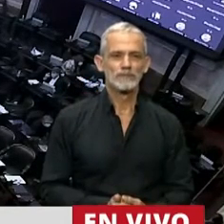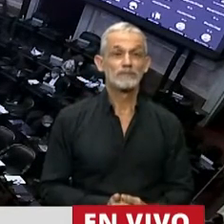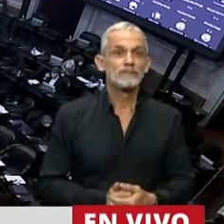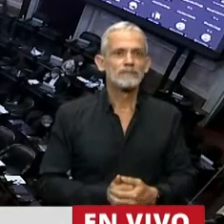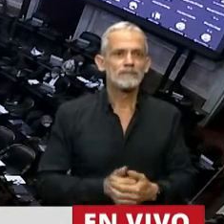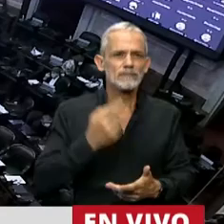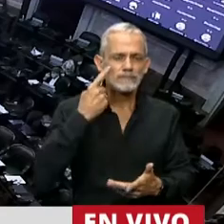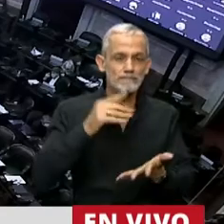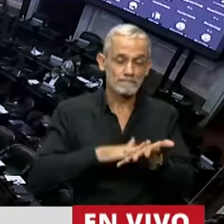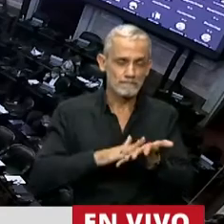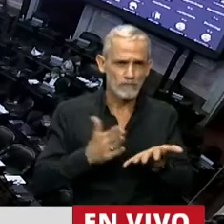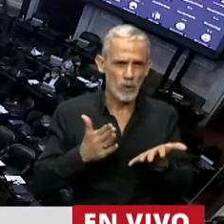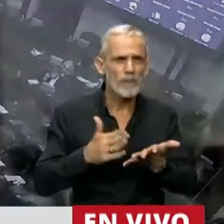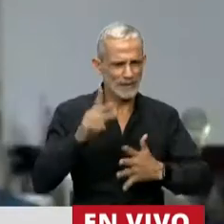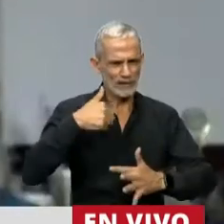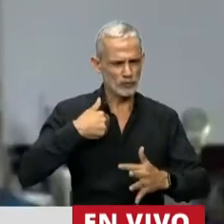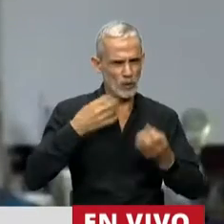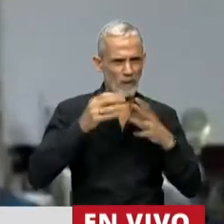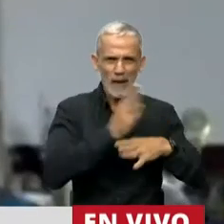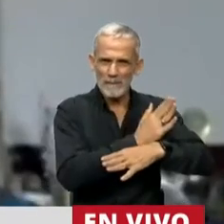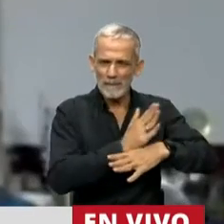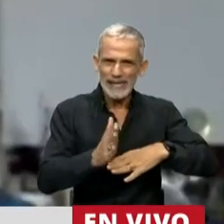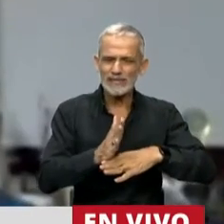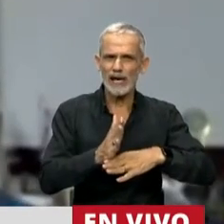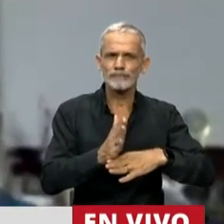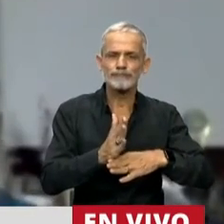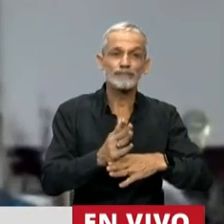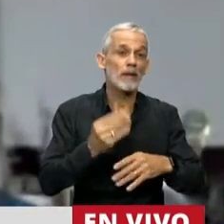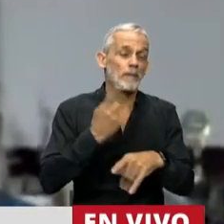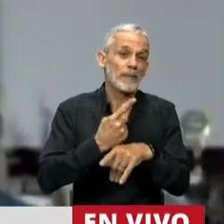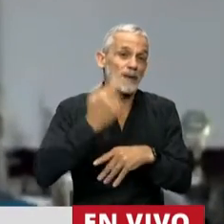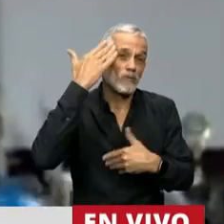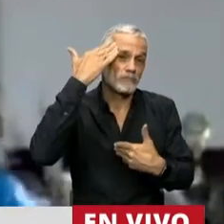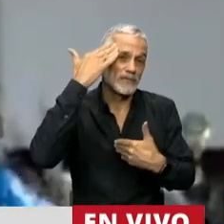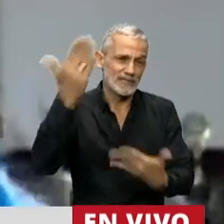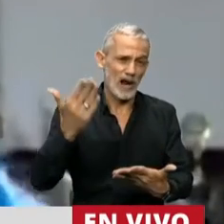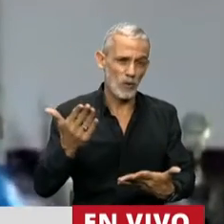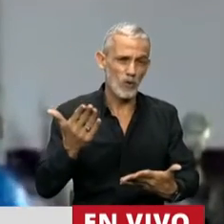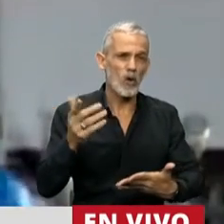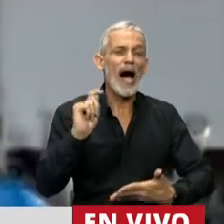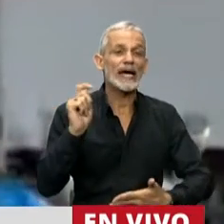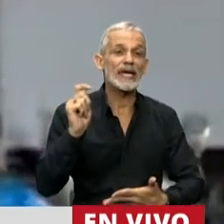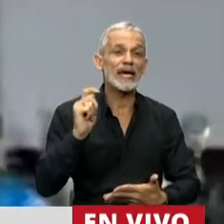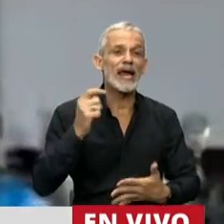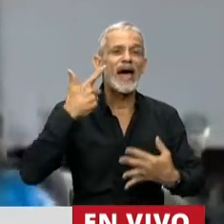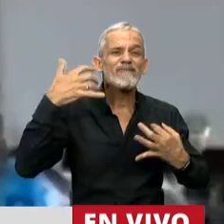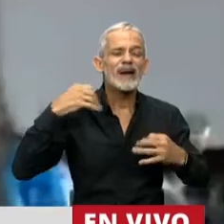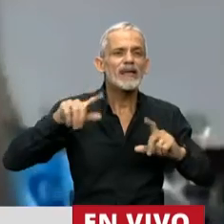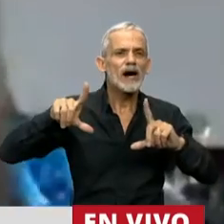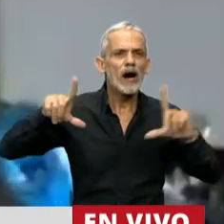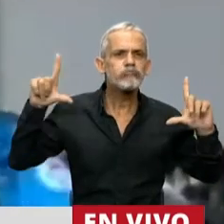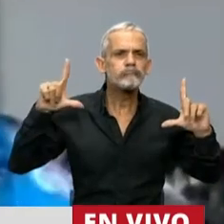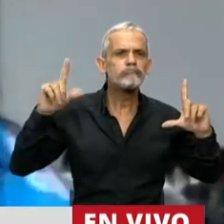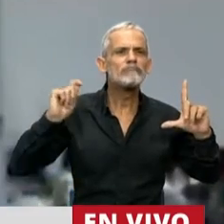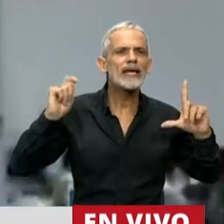A ver, yo voy a empezar, señor presidente, saludando a las verdaderas protagonistas